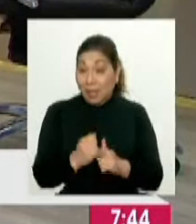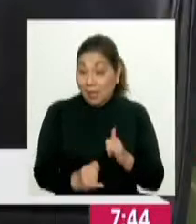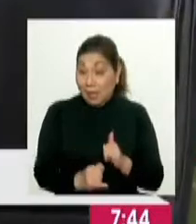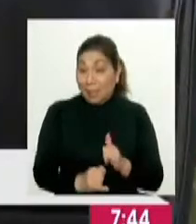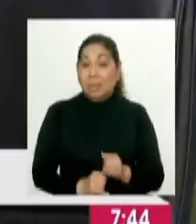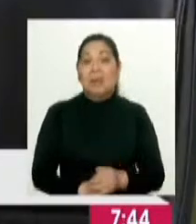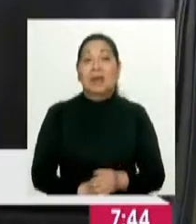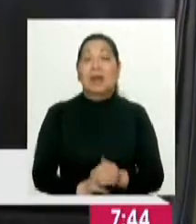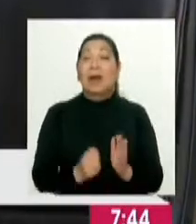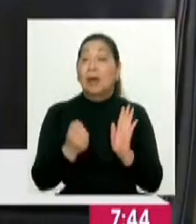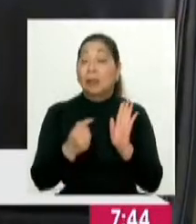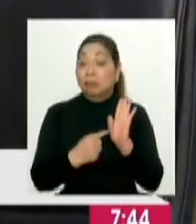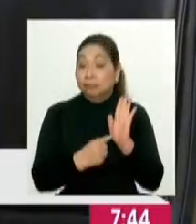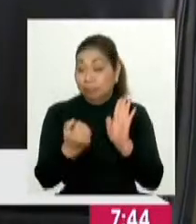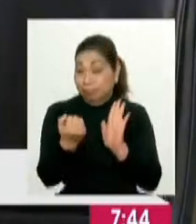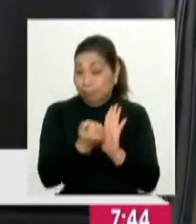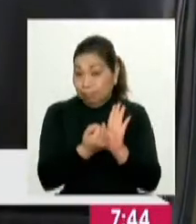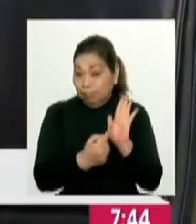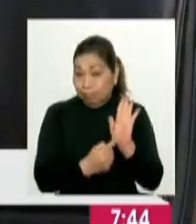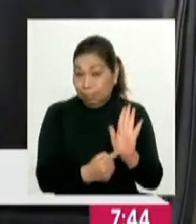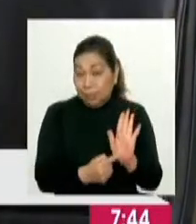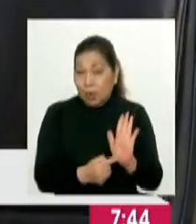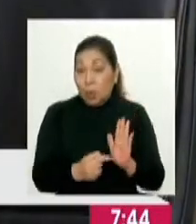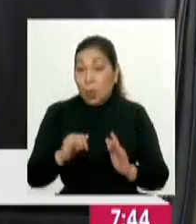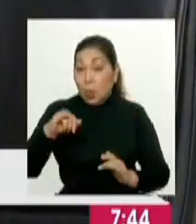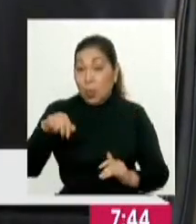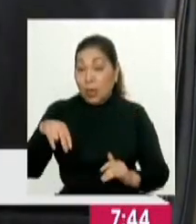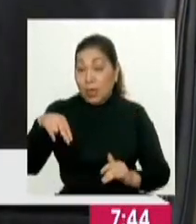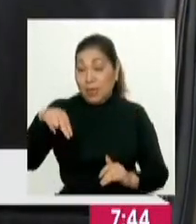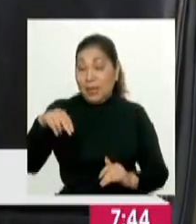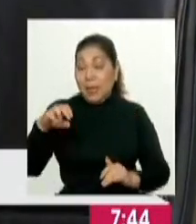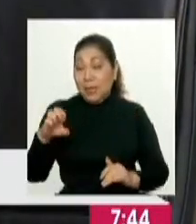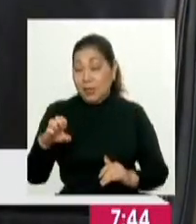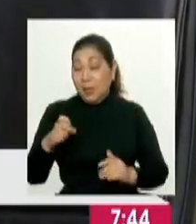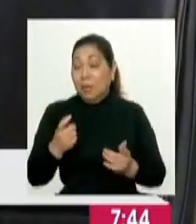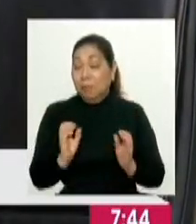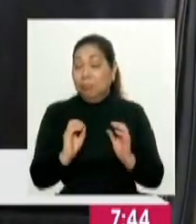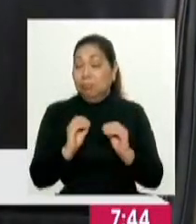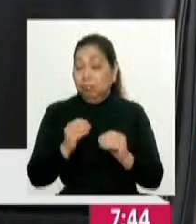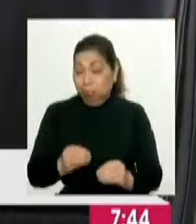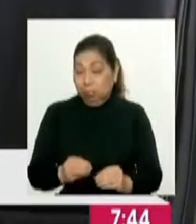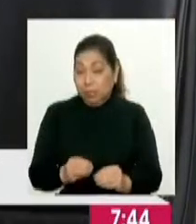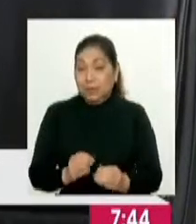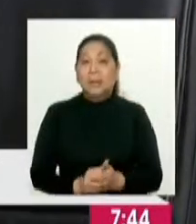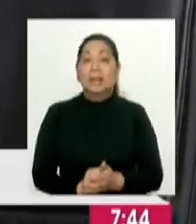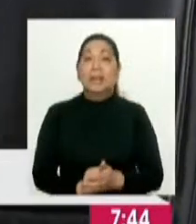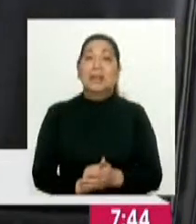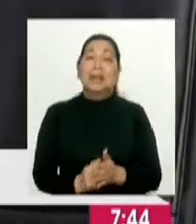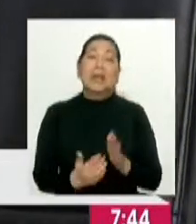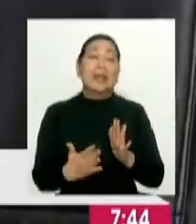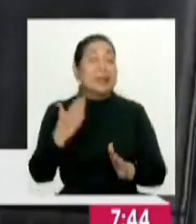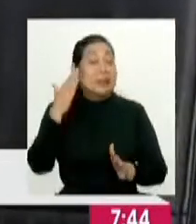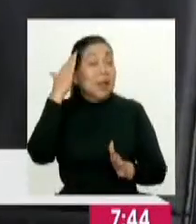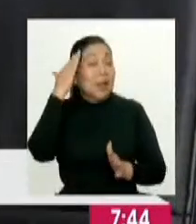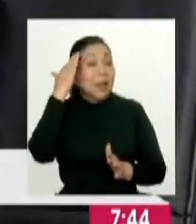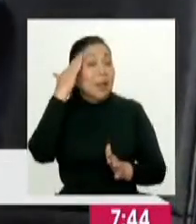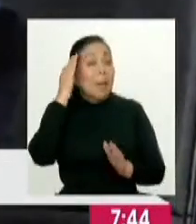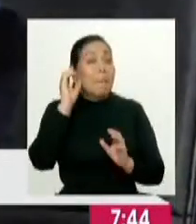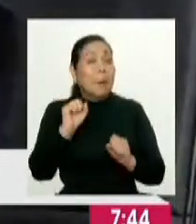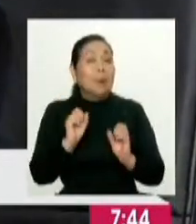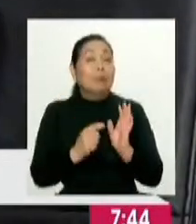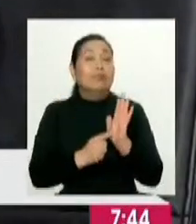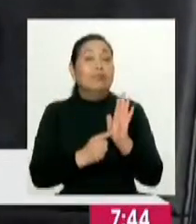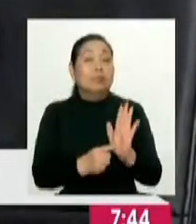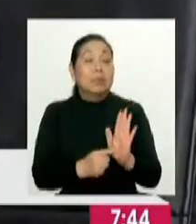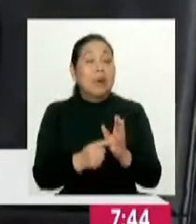proceso, se publica. El Jurado Nacional de Elecciones sacó una resolución de conclusión del proceso. De ahí tienen 15 días para poder